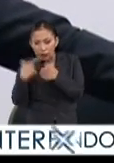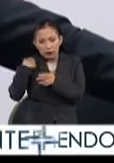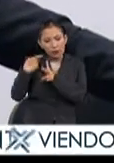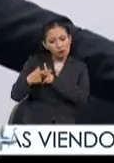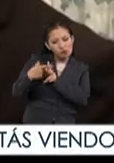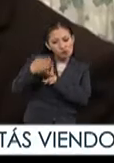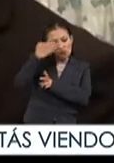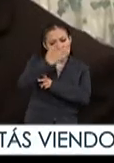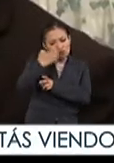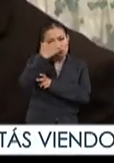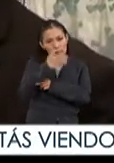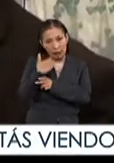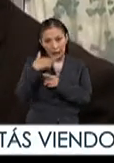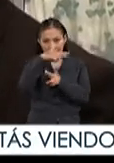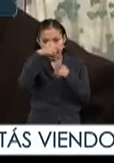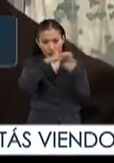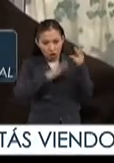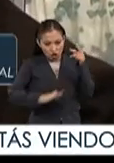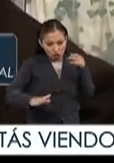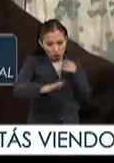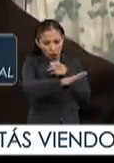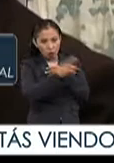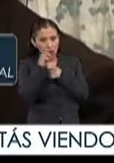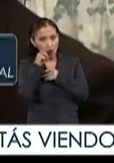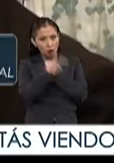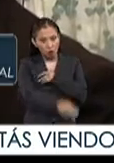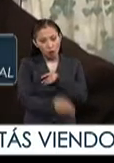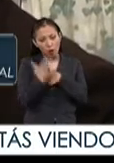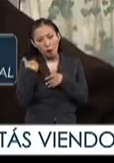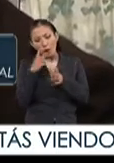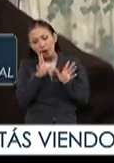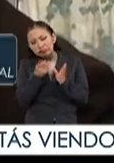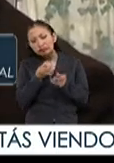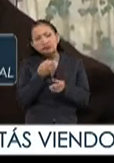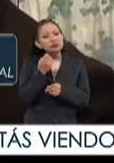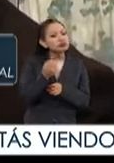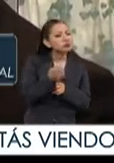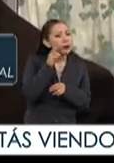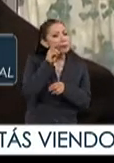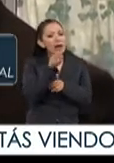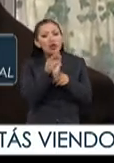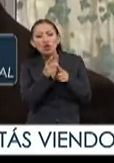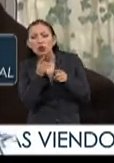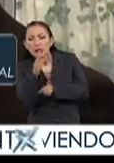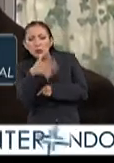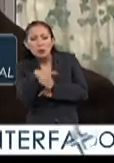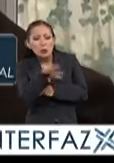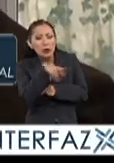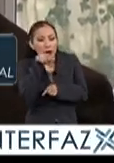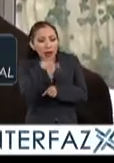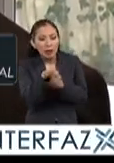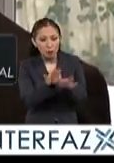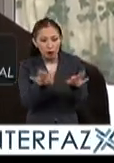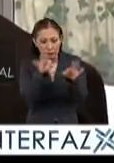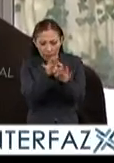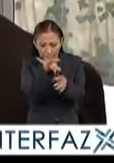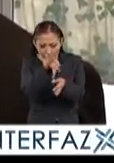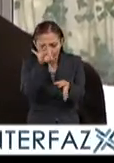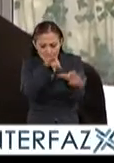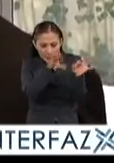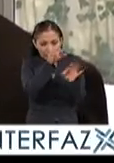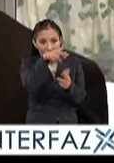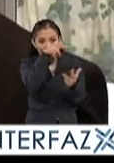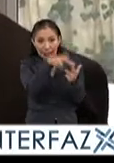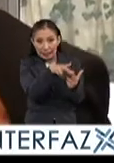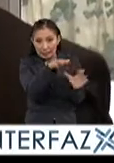medibles. A nivel regional se están definiendo los focos que son prioritarios para la región